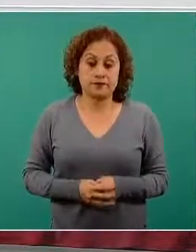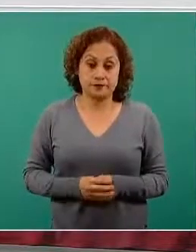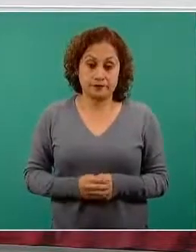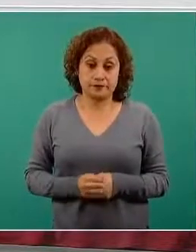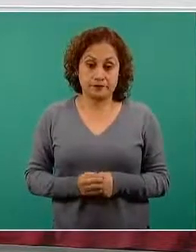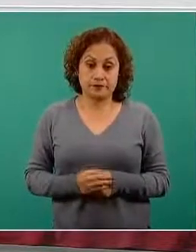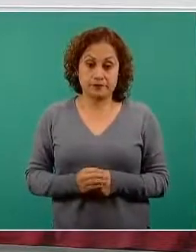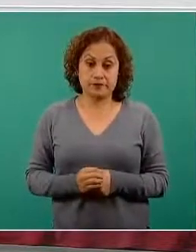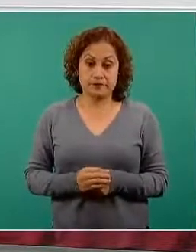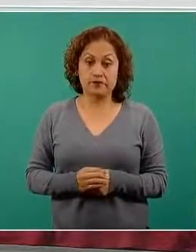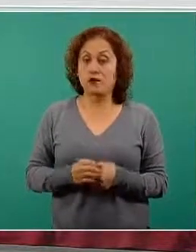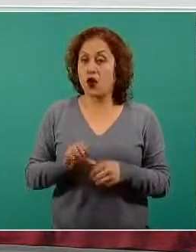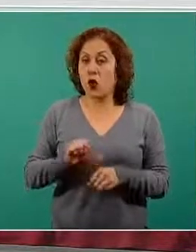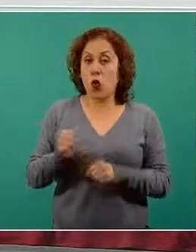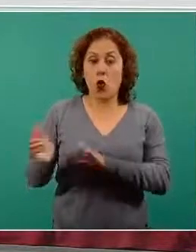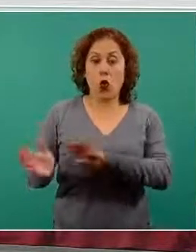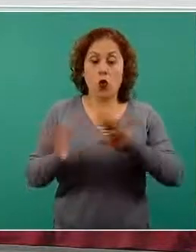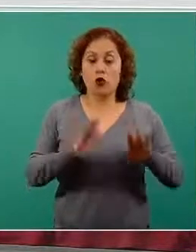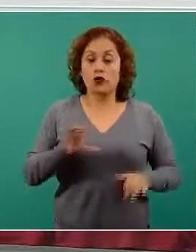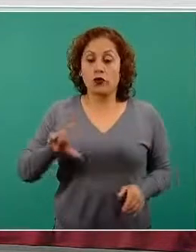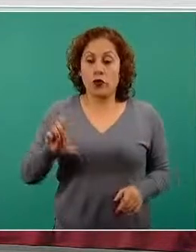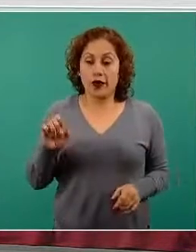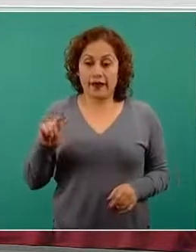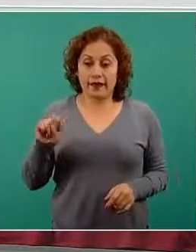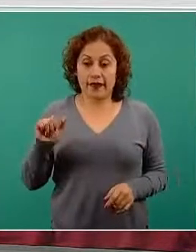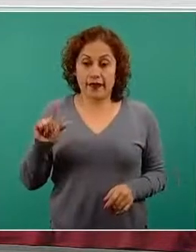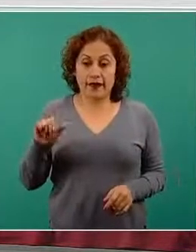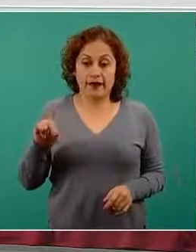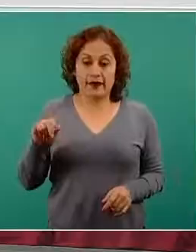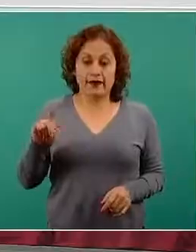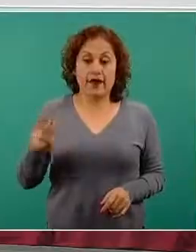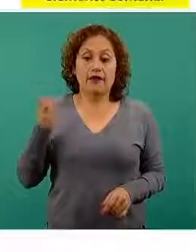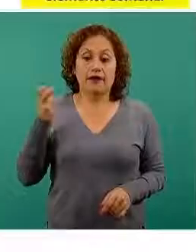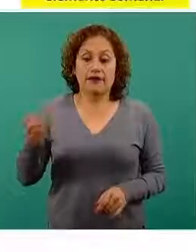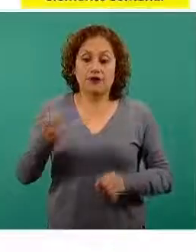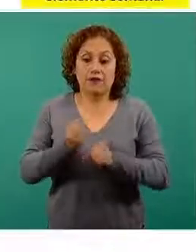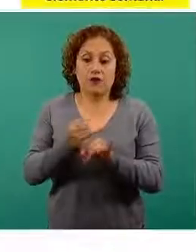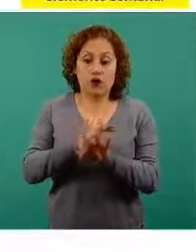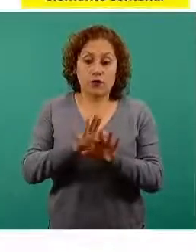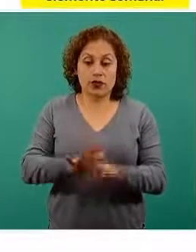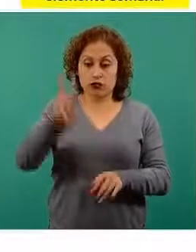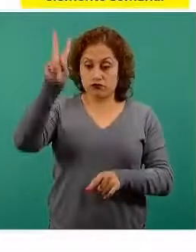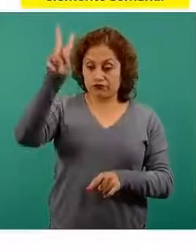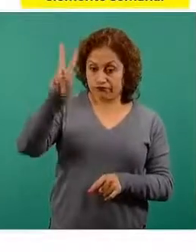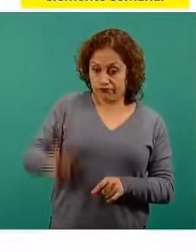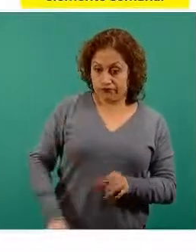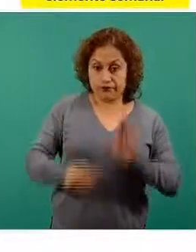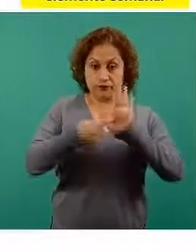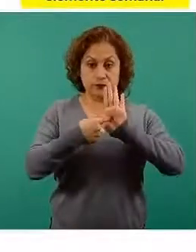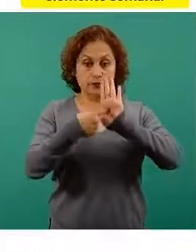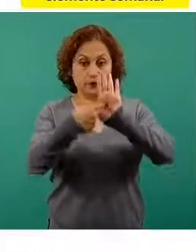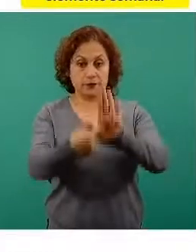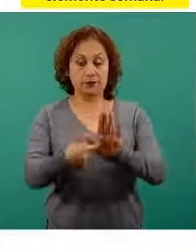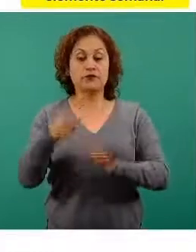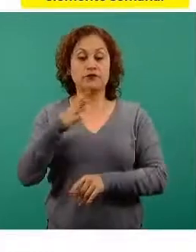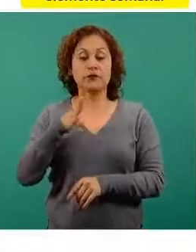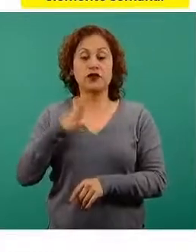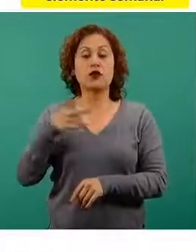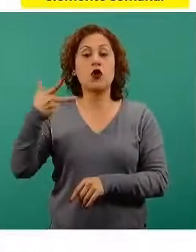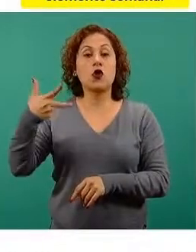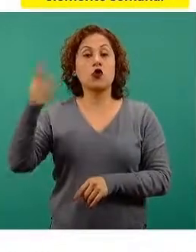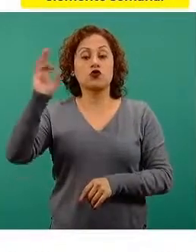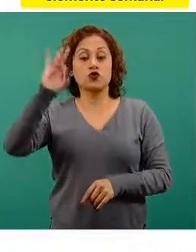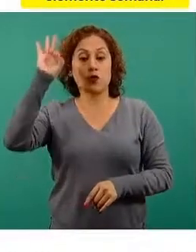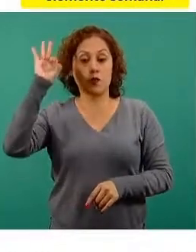La letalidad, también un elemento semanal que se presenta cada viernes, la tenemos en 8 por ciento